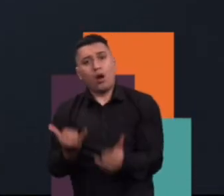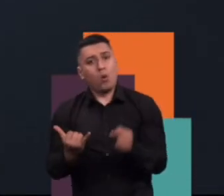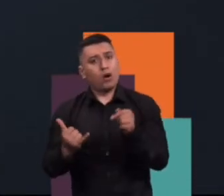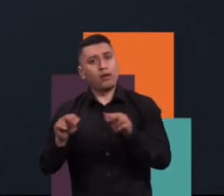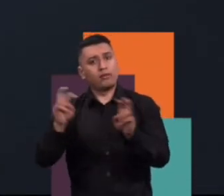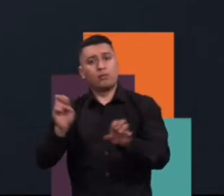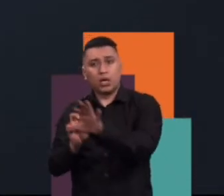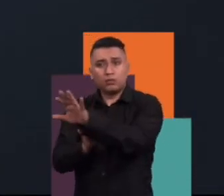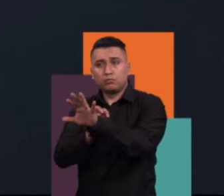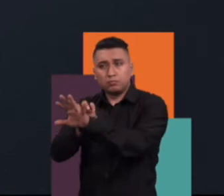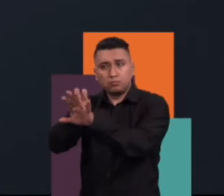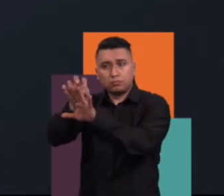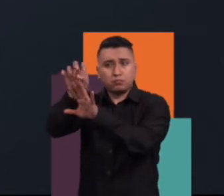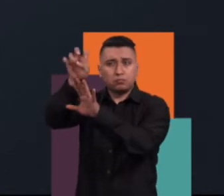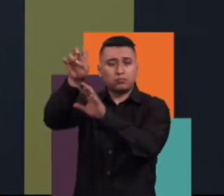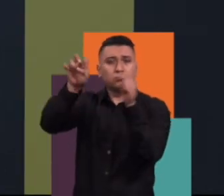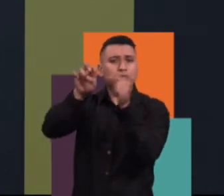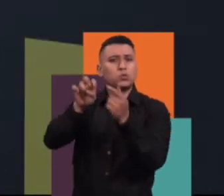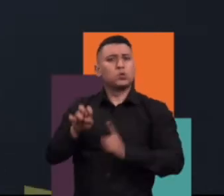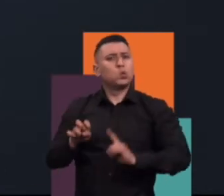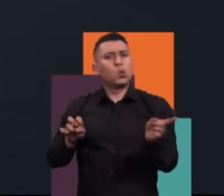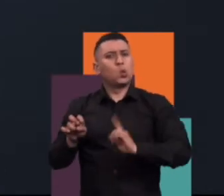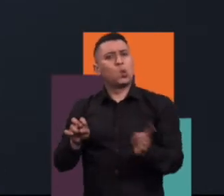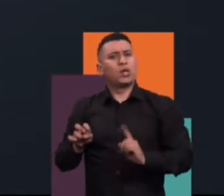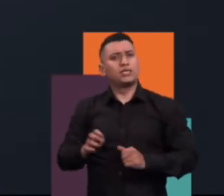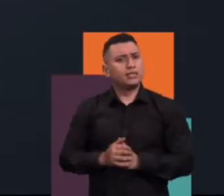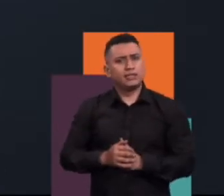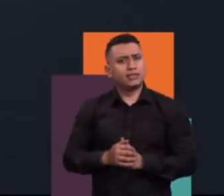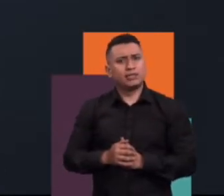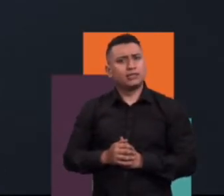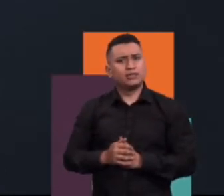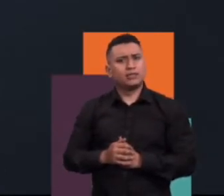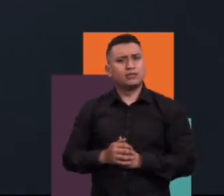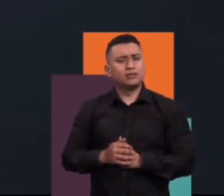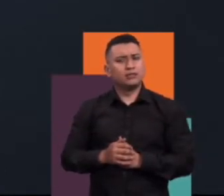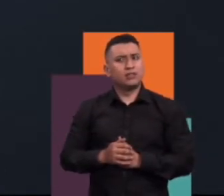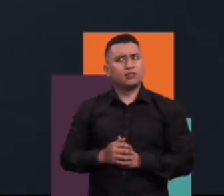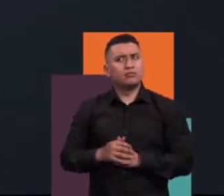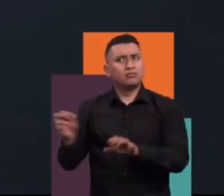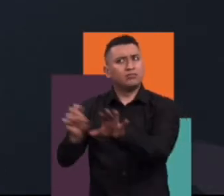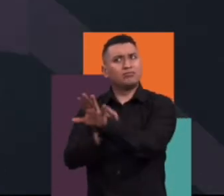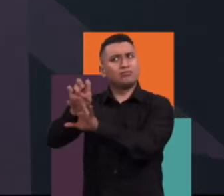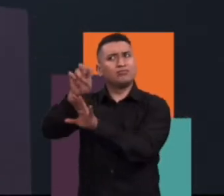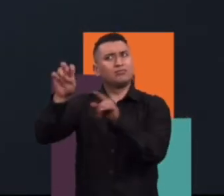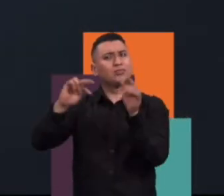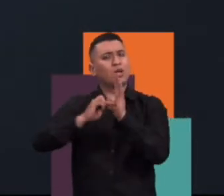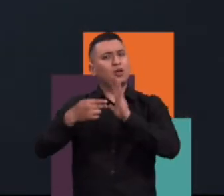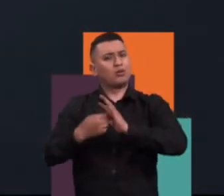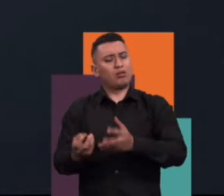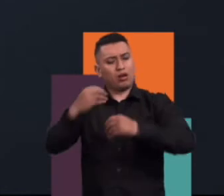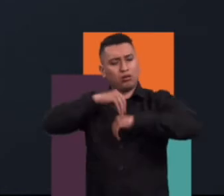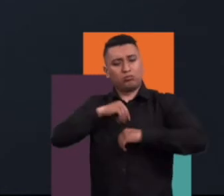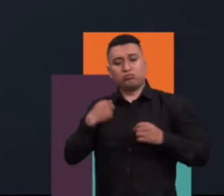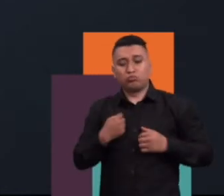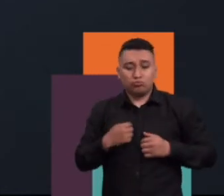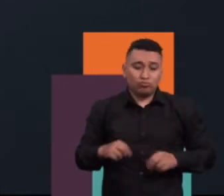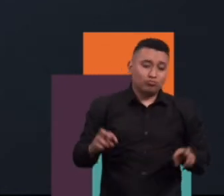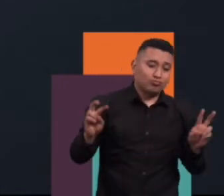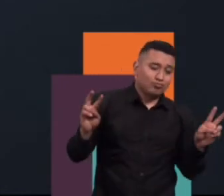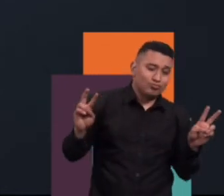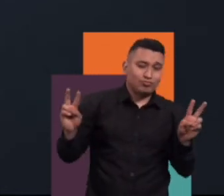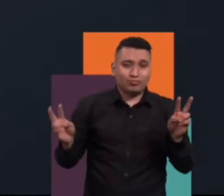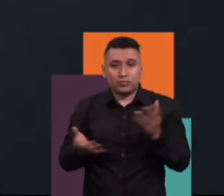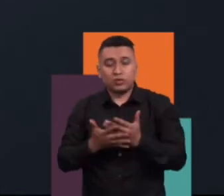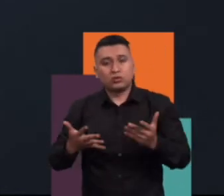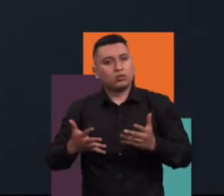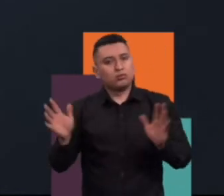poco a qué público de esos programas de televisión están enfocados. Es interesante que el target está hacia millennials, una clase media que